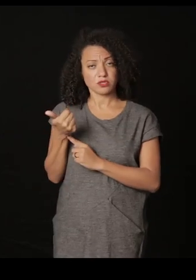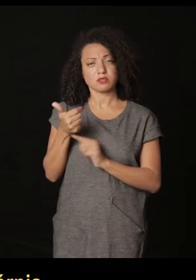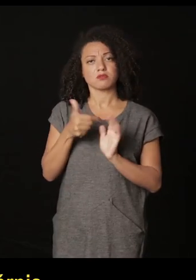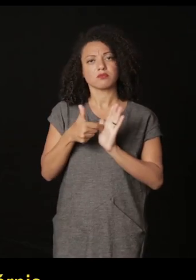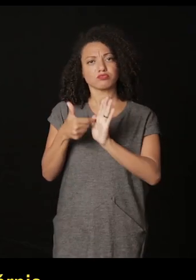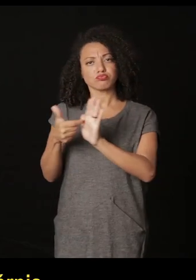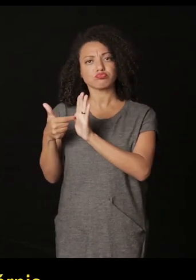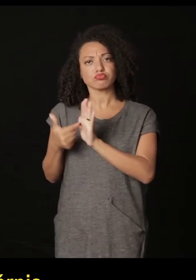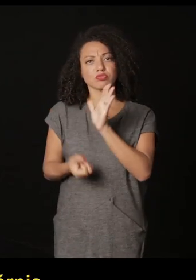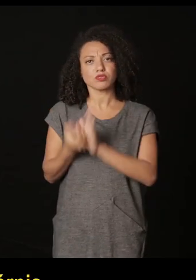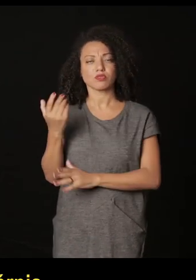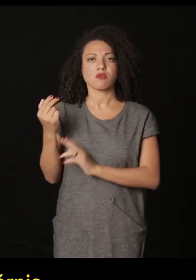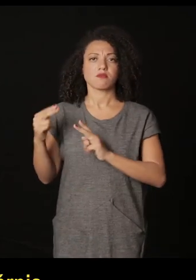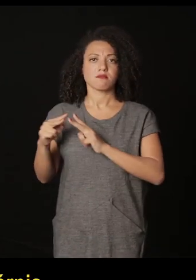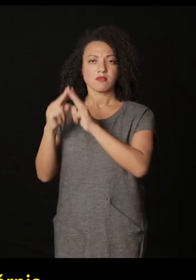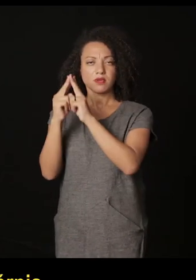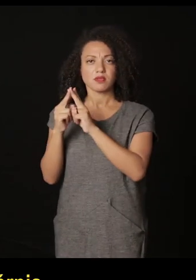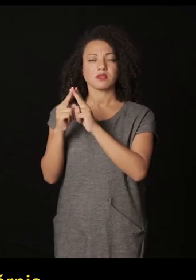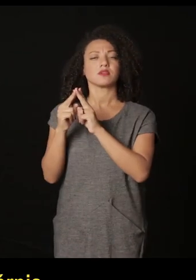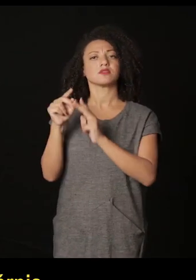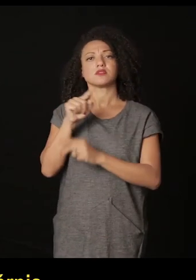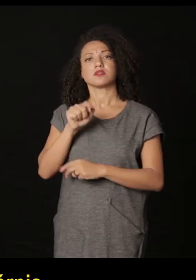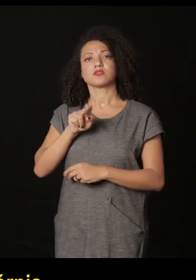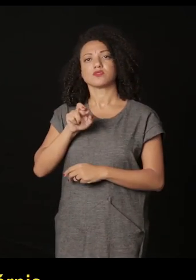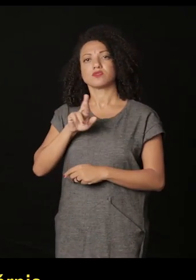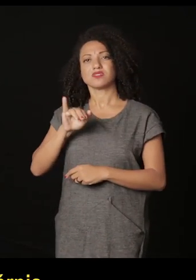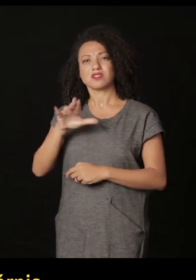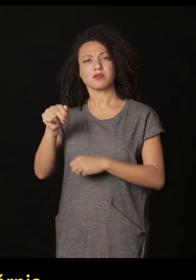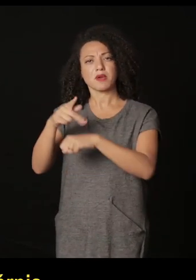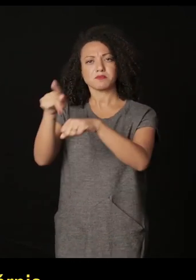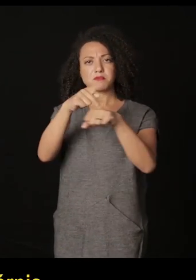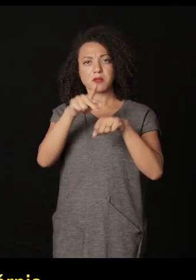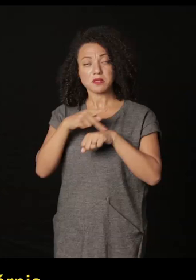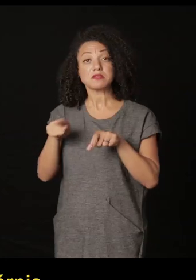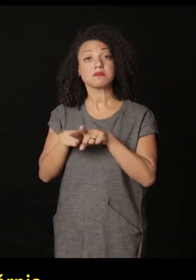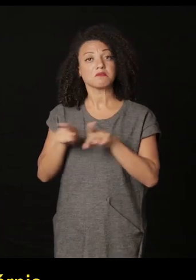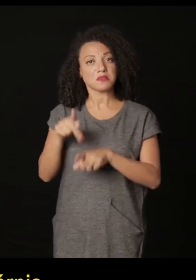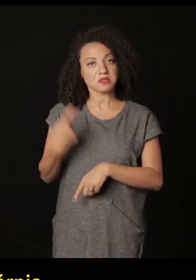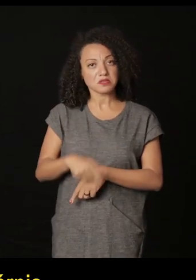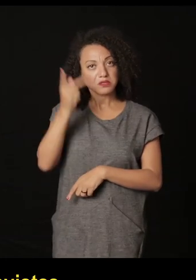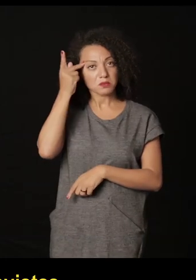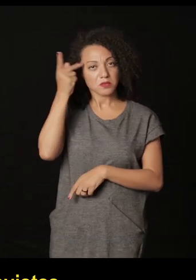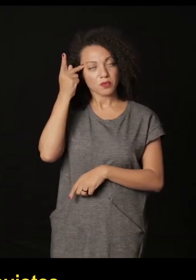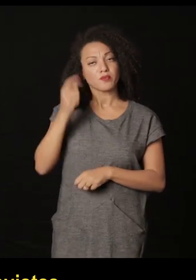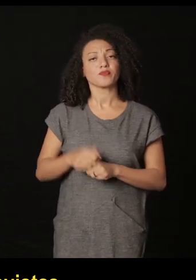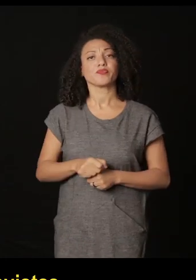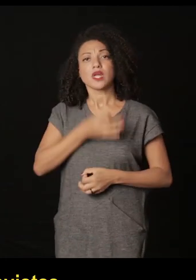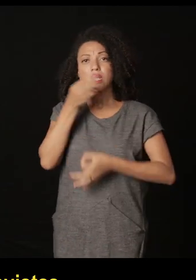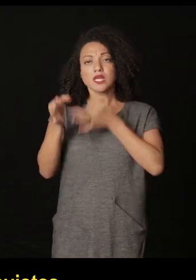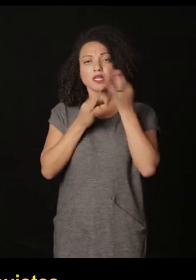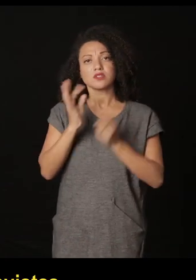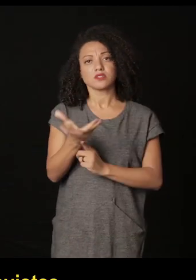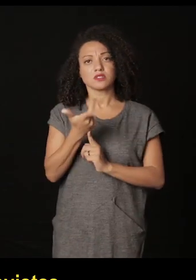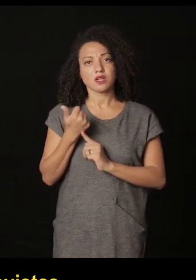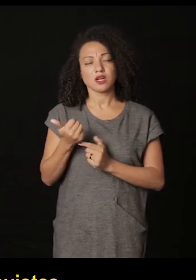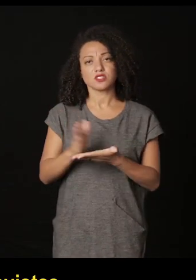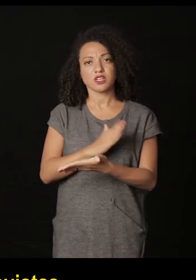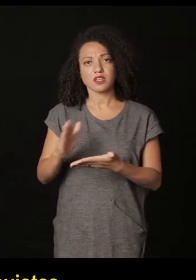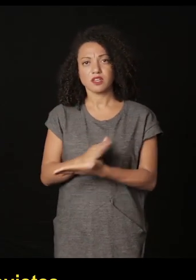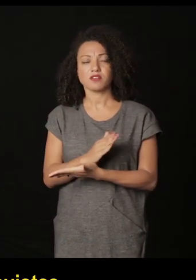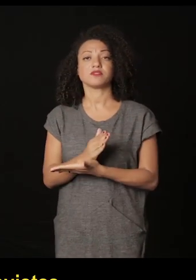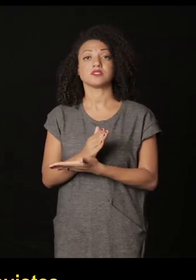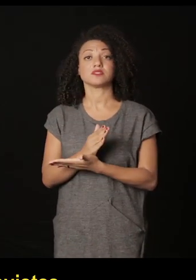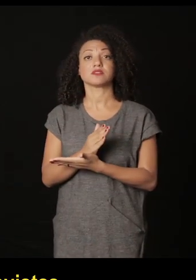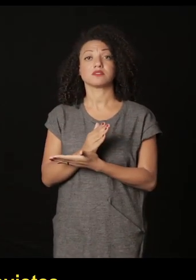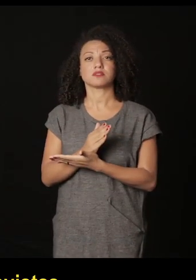individuais en ciudades como París, Antuérpia, Zurich, Genebra, Torino y Sao Paulo. Actúa como crítico de arte en revistas